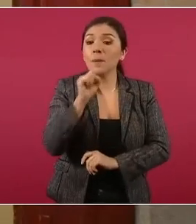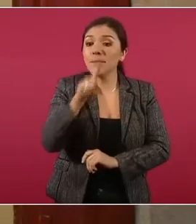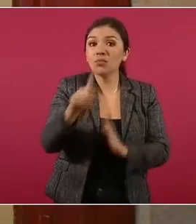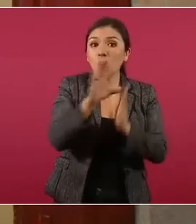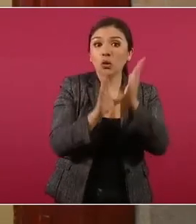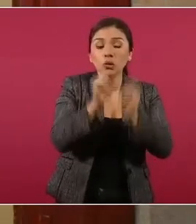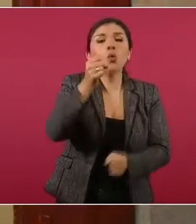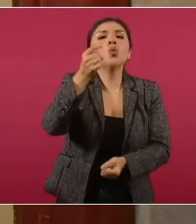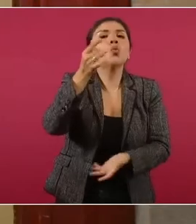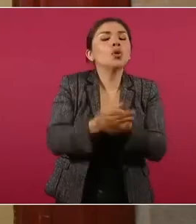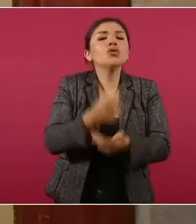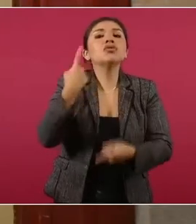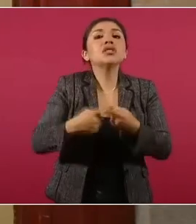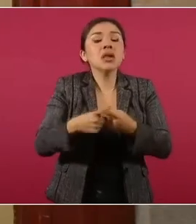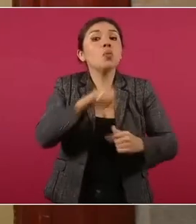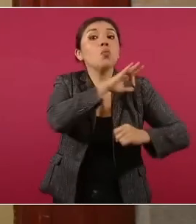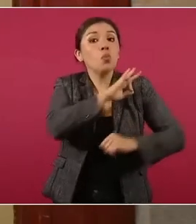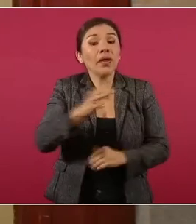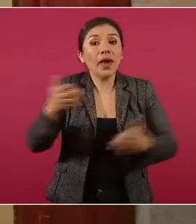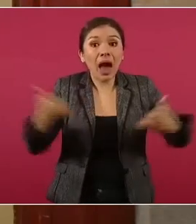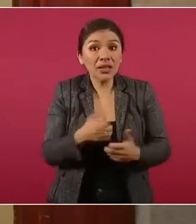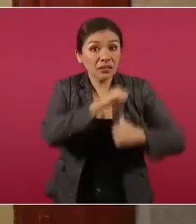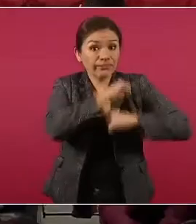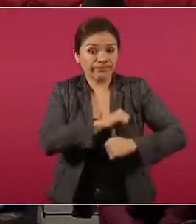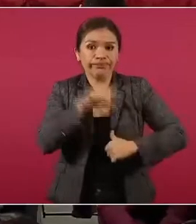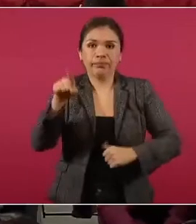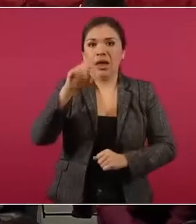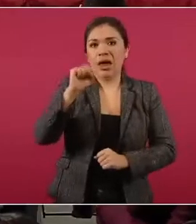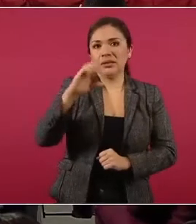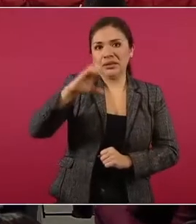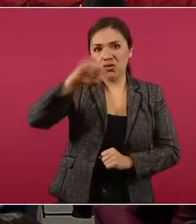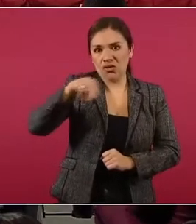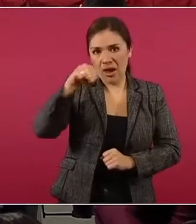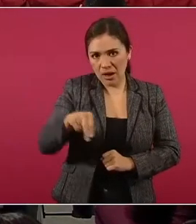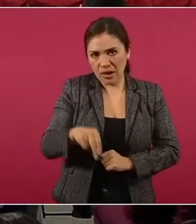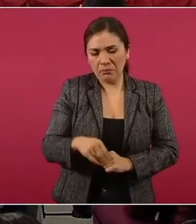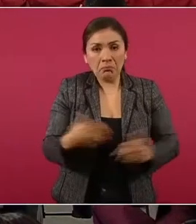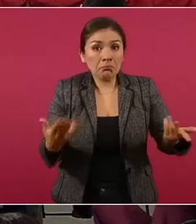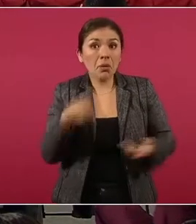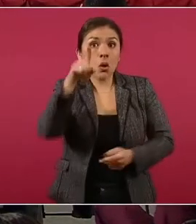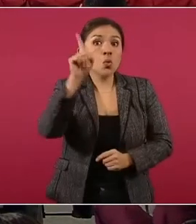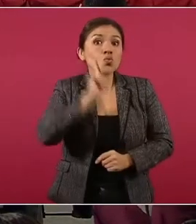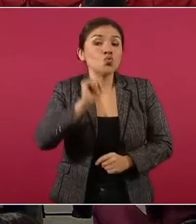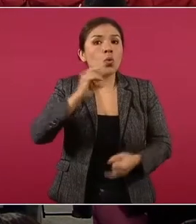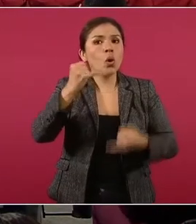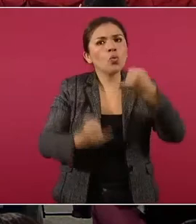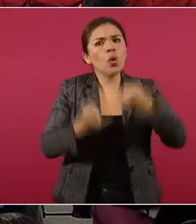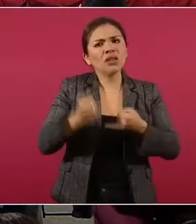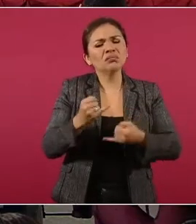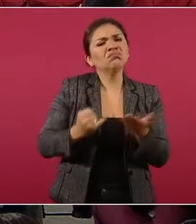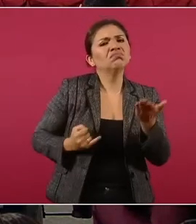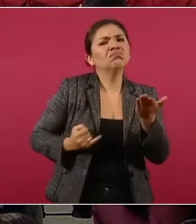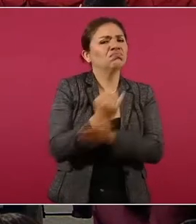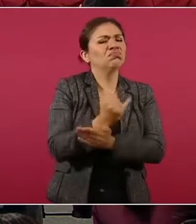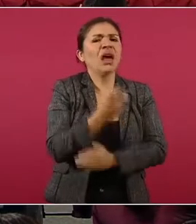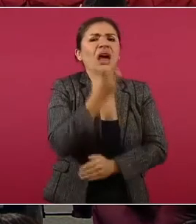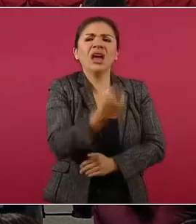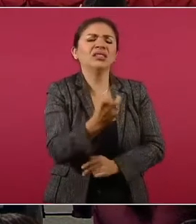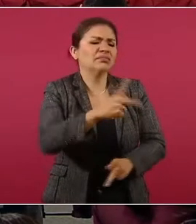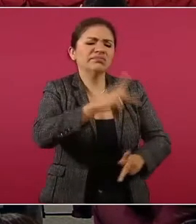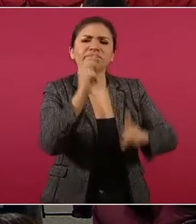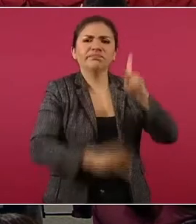sólo le corresponde a la Suprema Corte de Justicia. Y esta juez en un primer momento decretó la suspensión